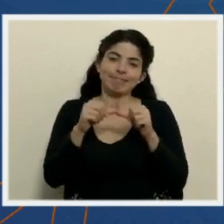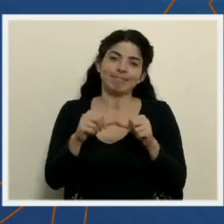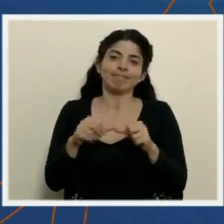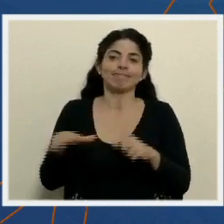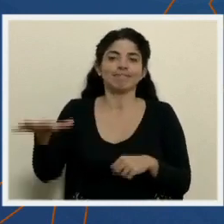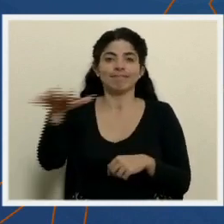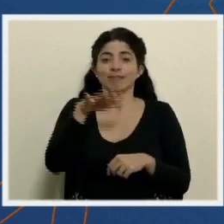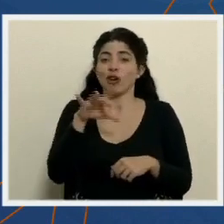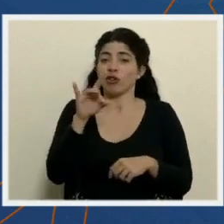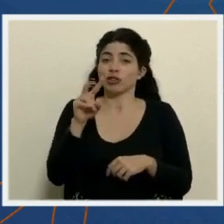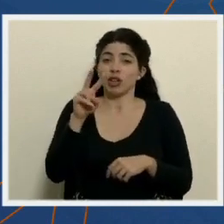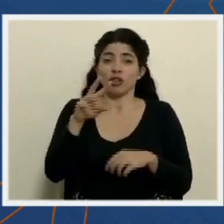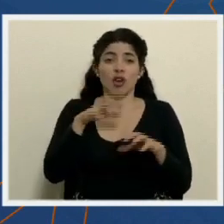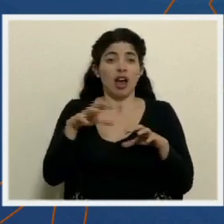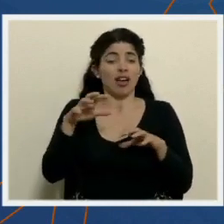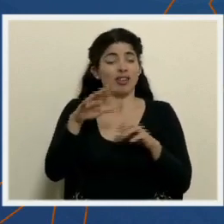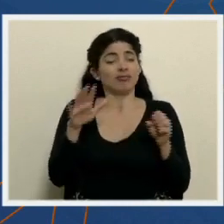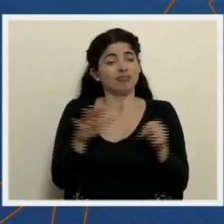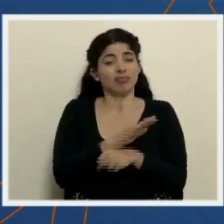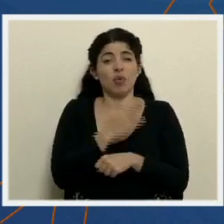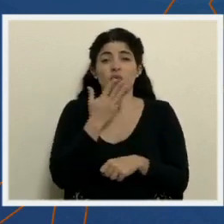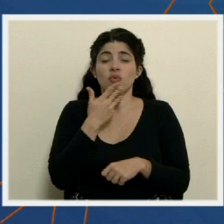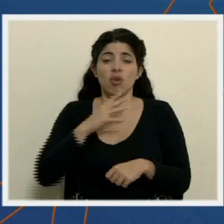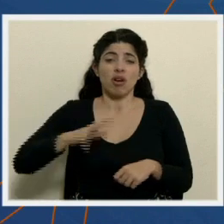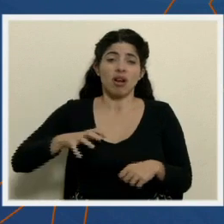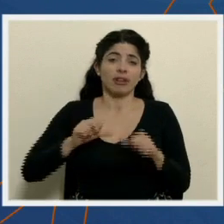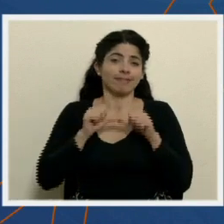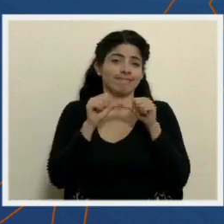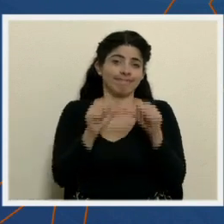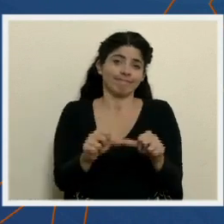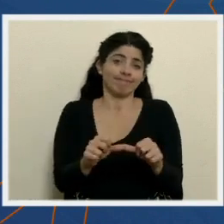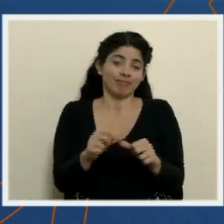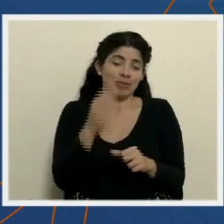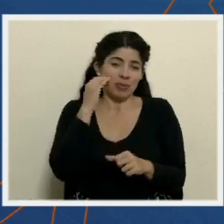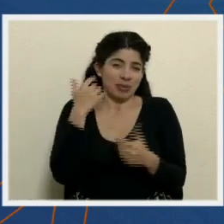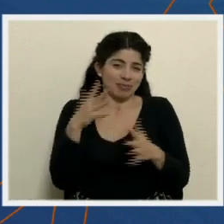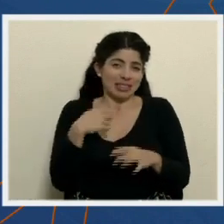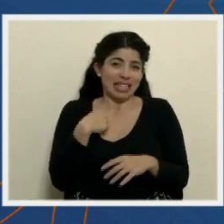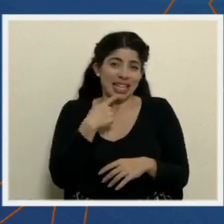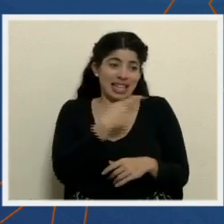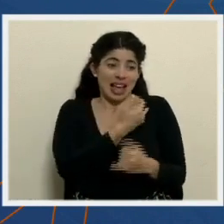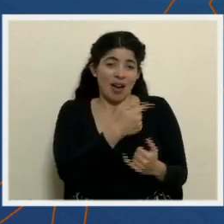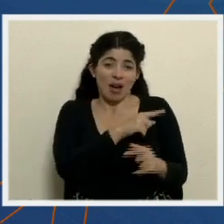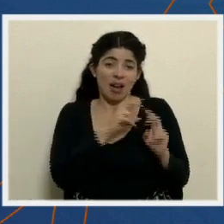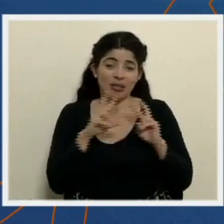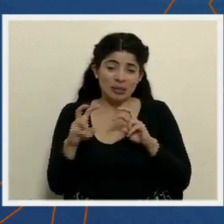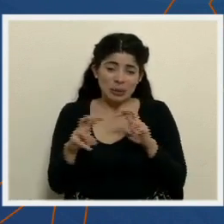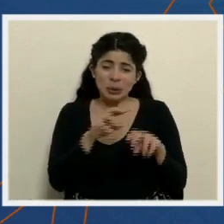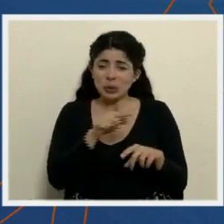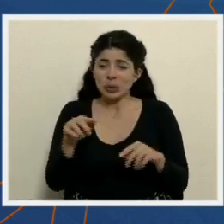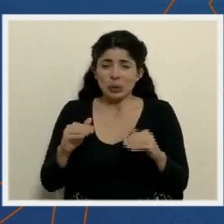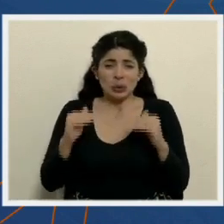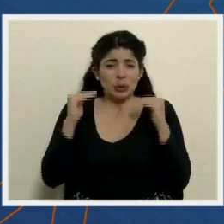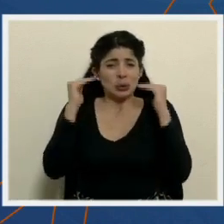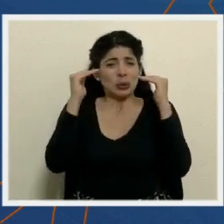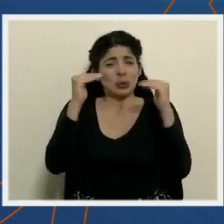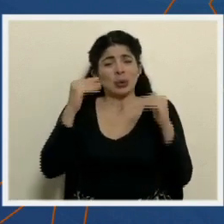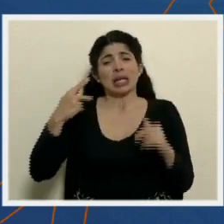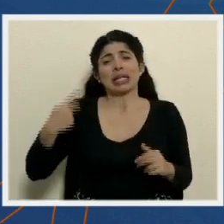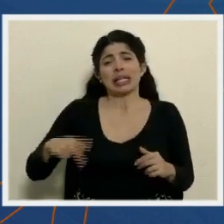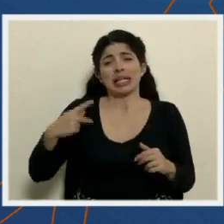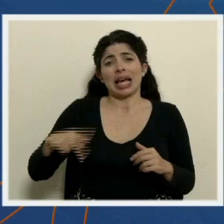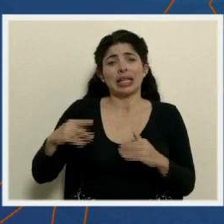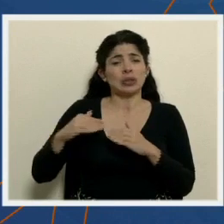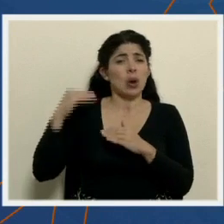naranja los 82 cantones del territorio nacional, dado que, como dije anteriormente, tenemos altos valores en el índice de riesgo